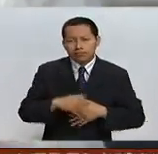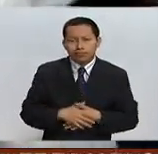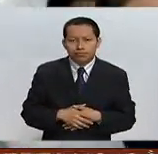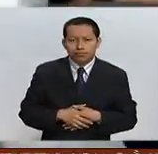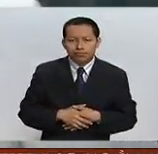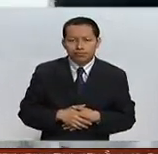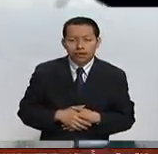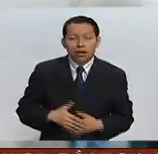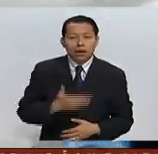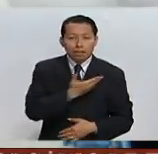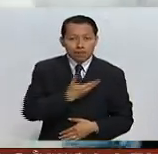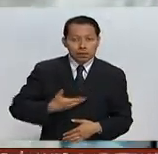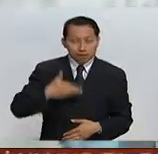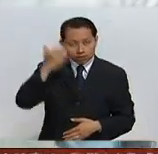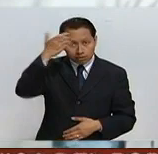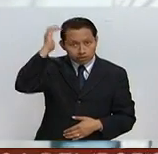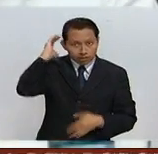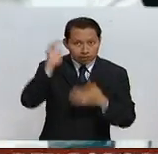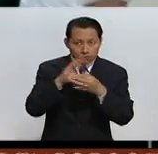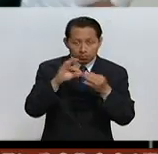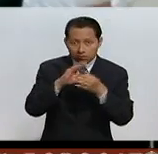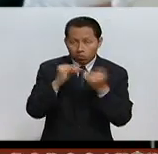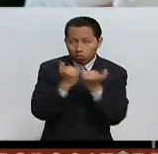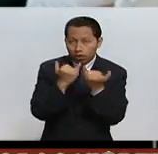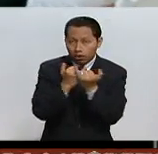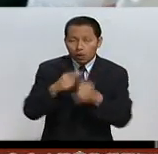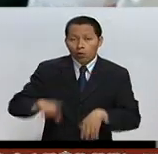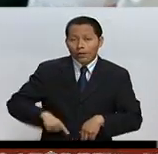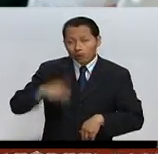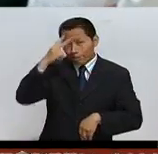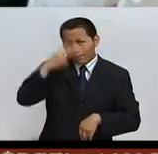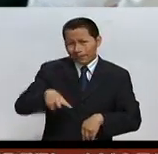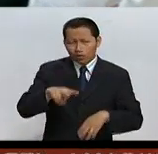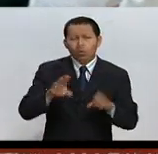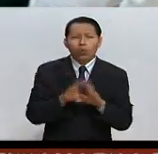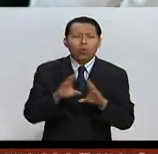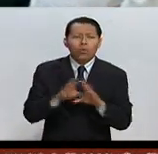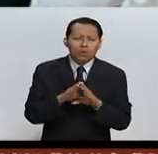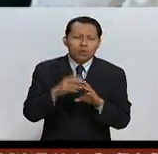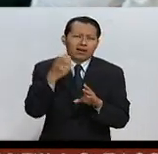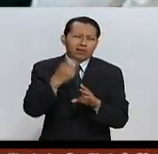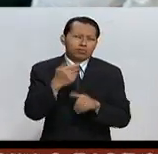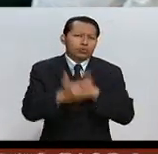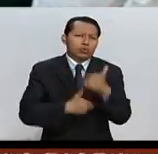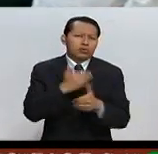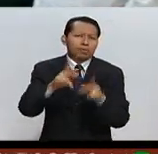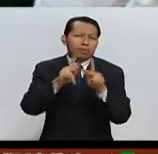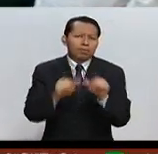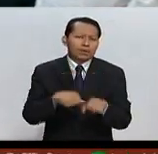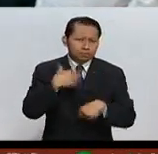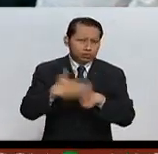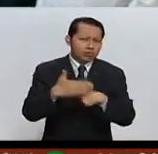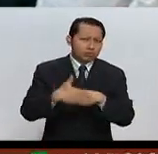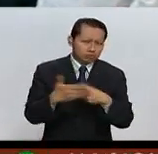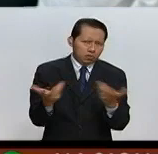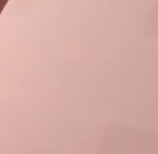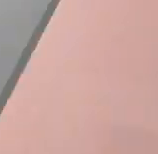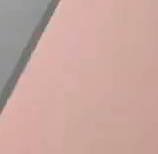El presidente Peña Nieto dijo que el gobierno mexicano va a acompañar este proceso de paz en las etapas que vienen.